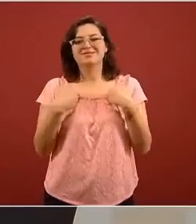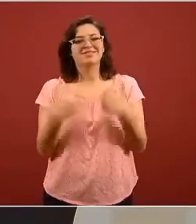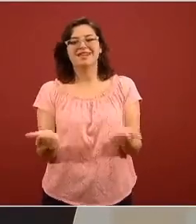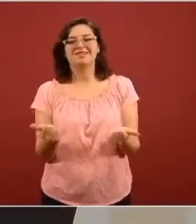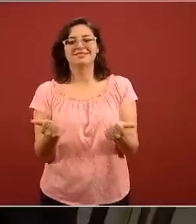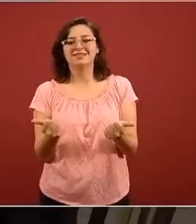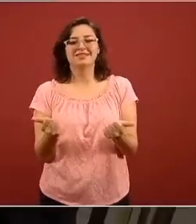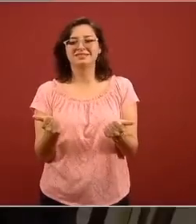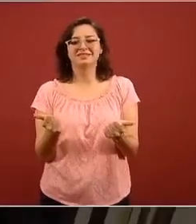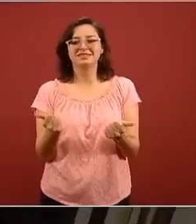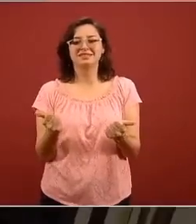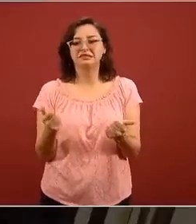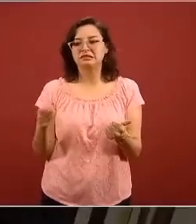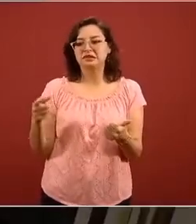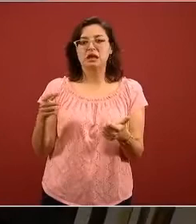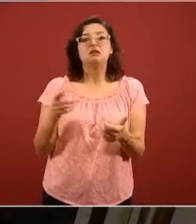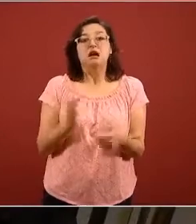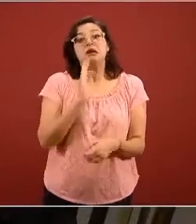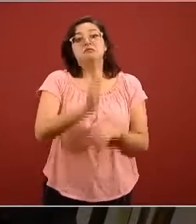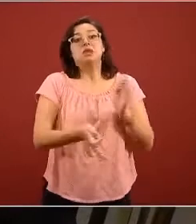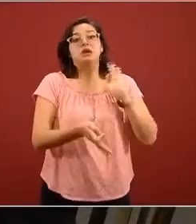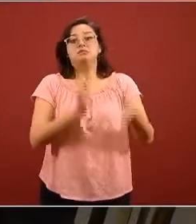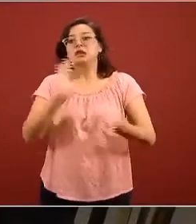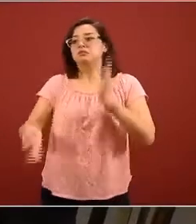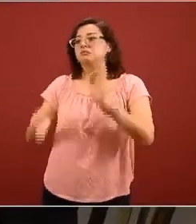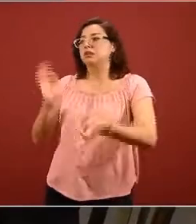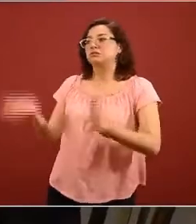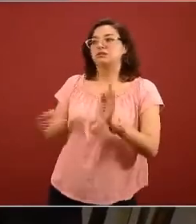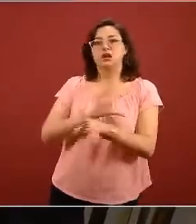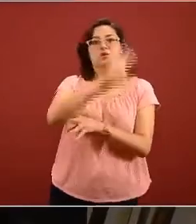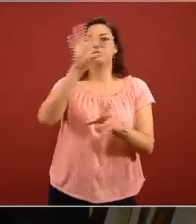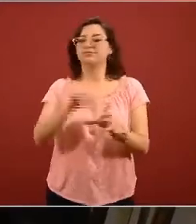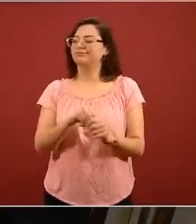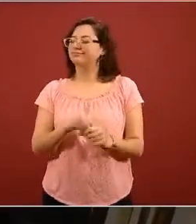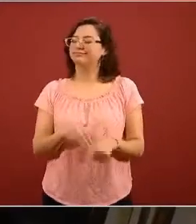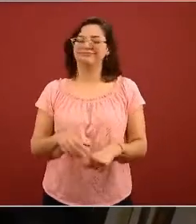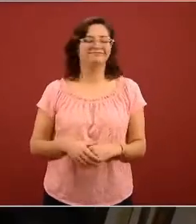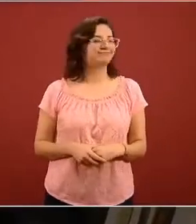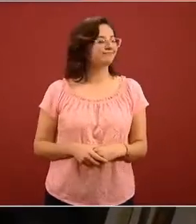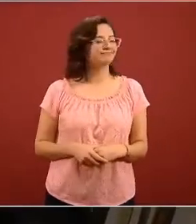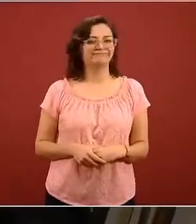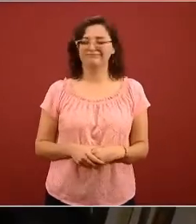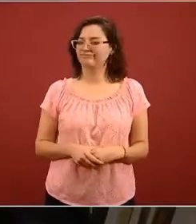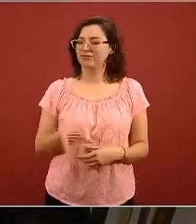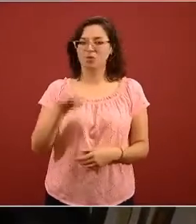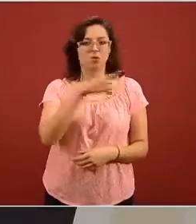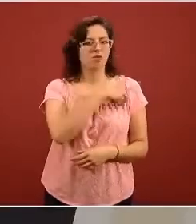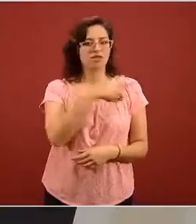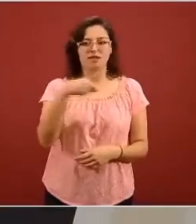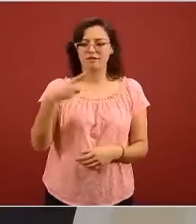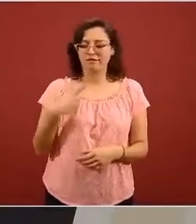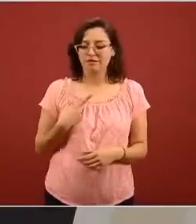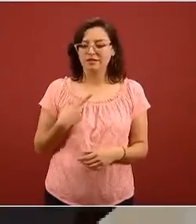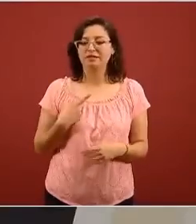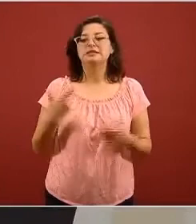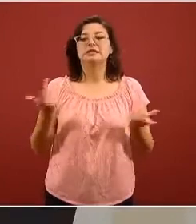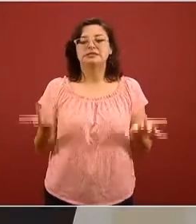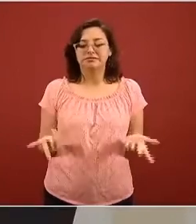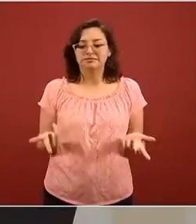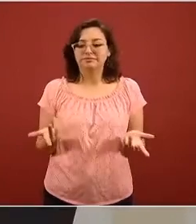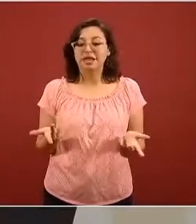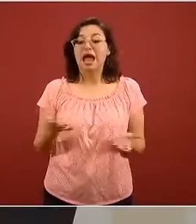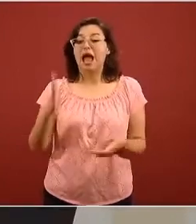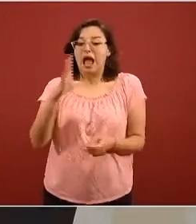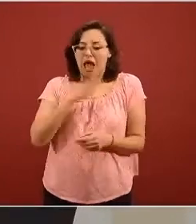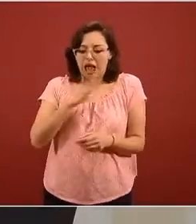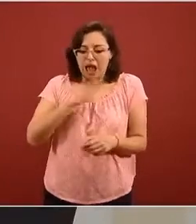resolverlo todo ellas mismas esto lo tenemos previsto lo hemos estado trabajando para tener los mecanismos